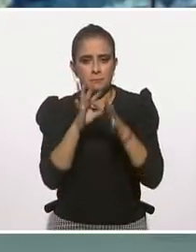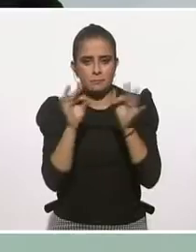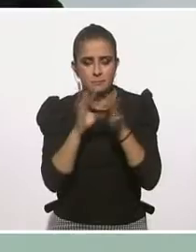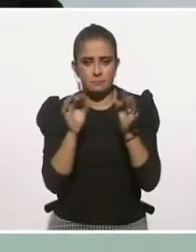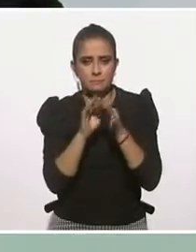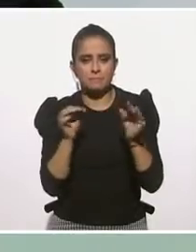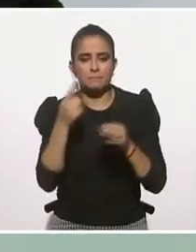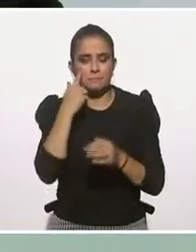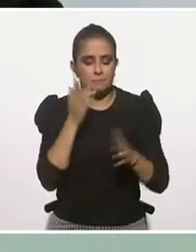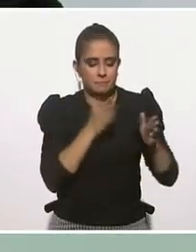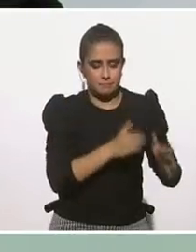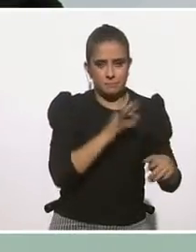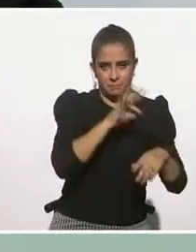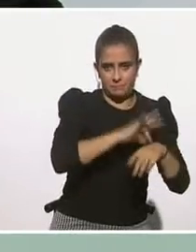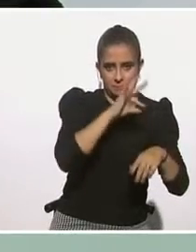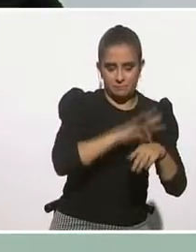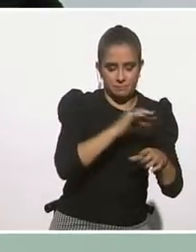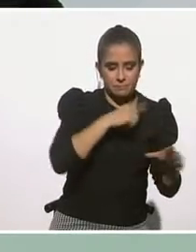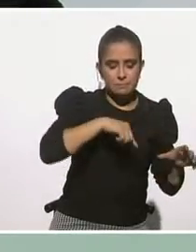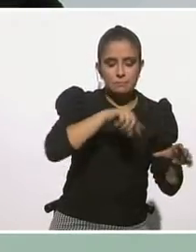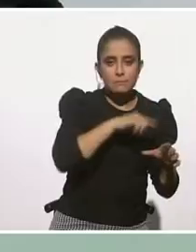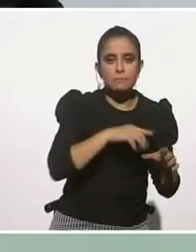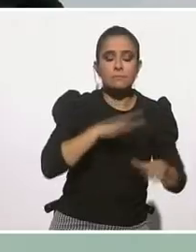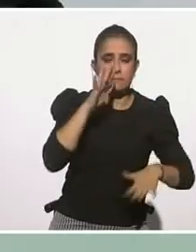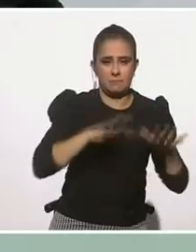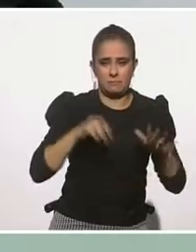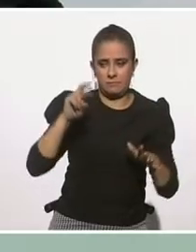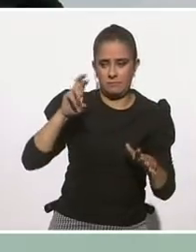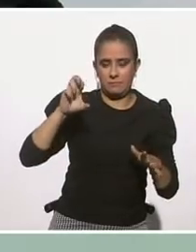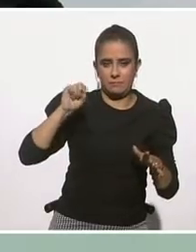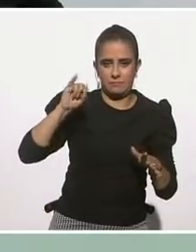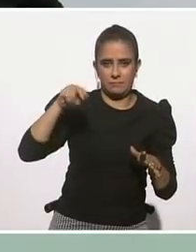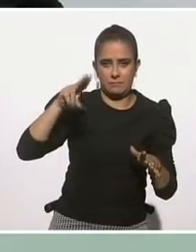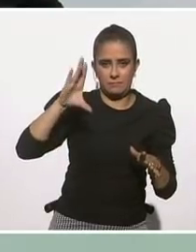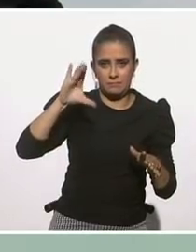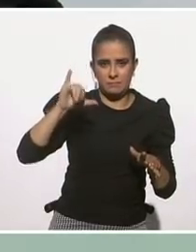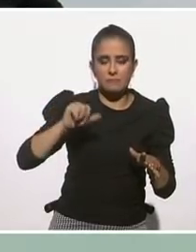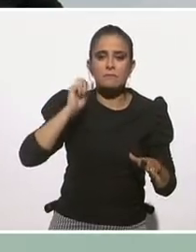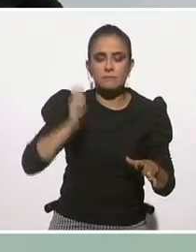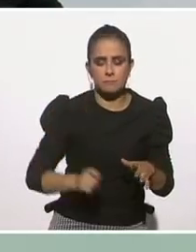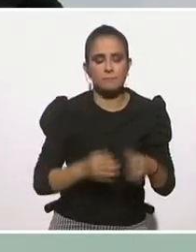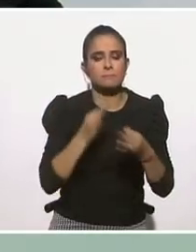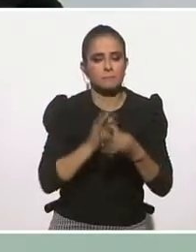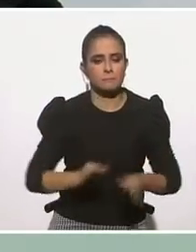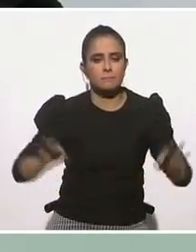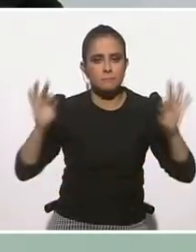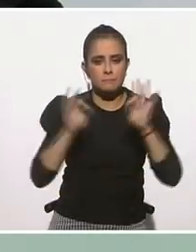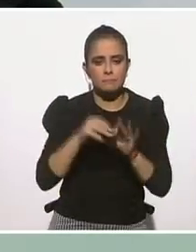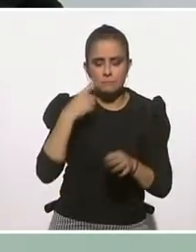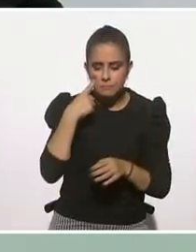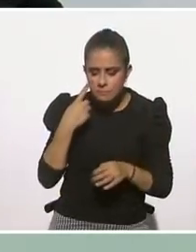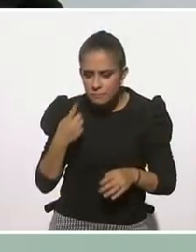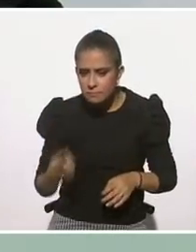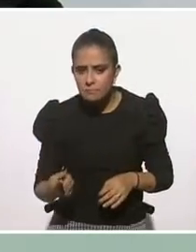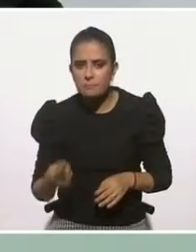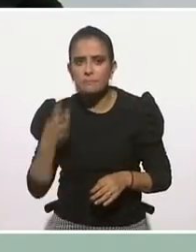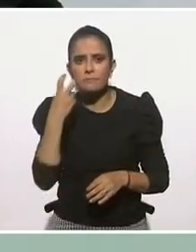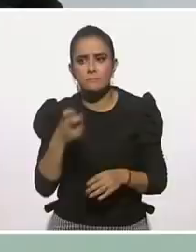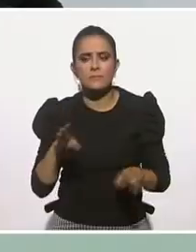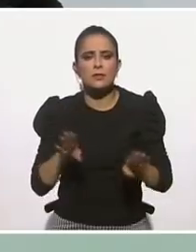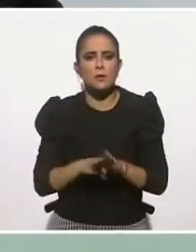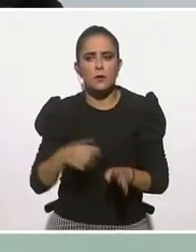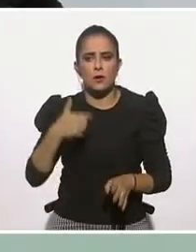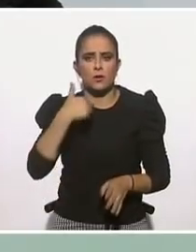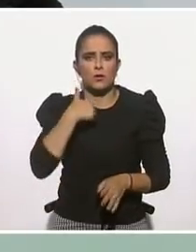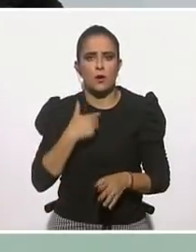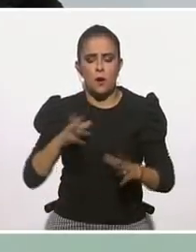desde el lado médico, a veces la resiliencia es como importante de observar como este elemento de inmunidad